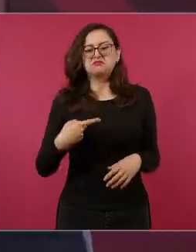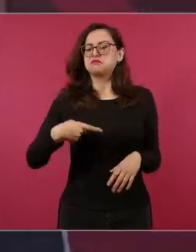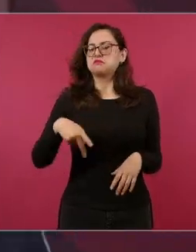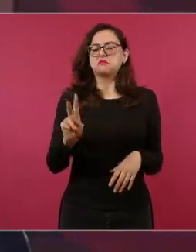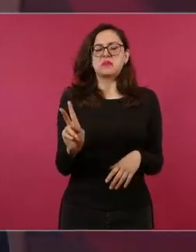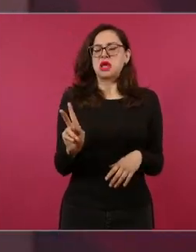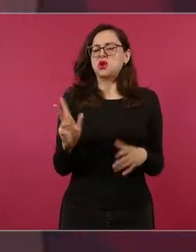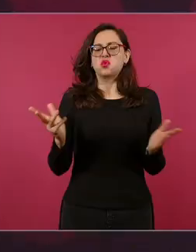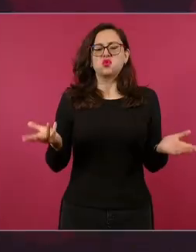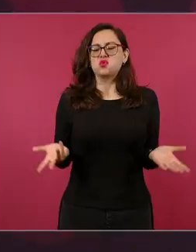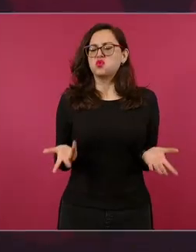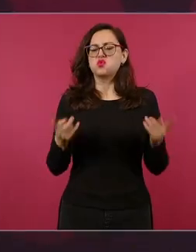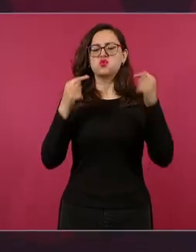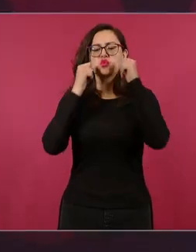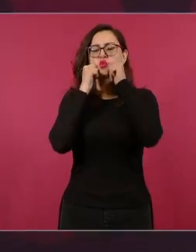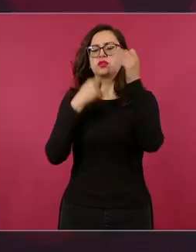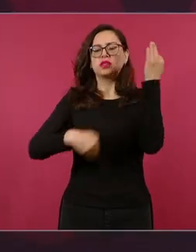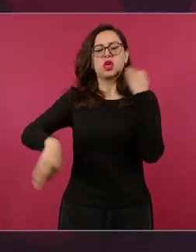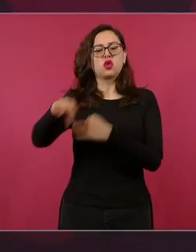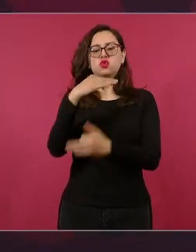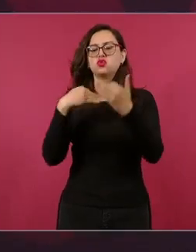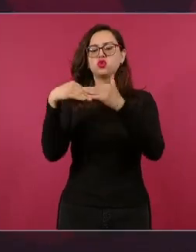es libertad